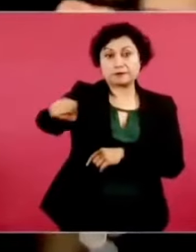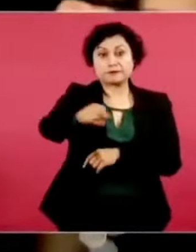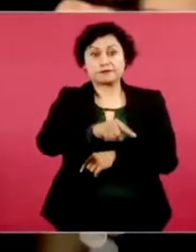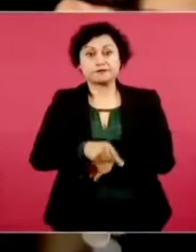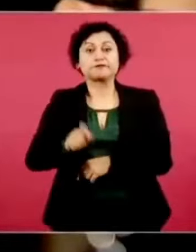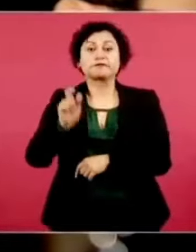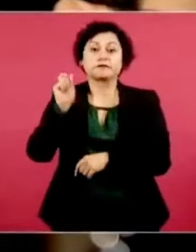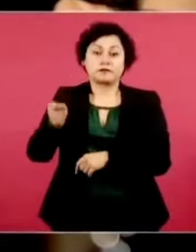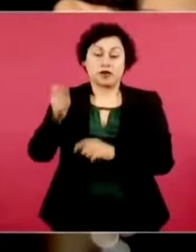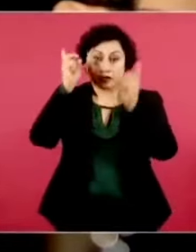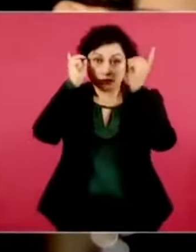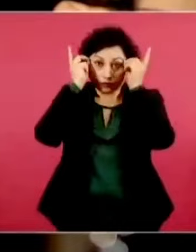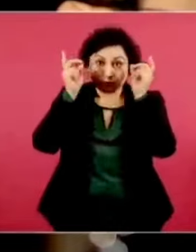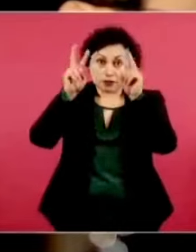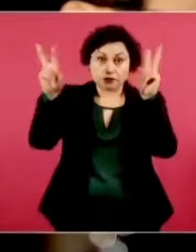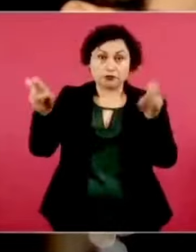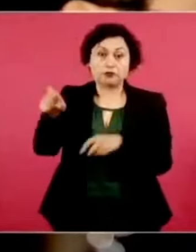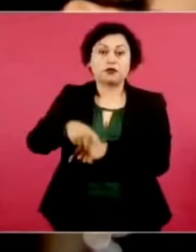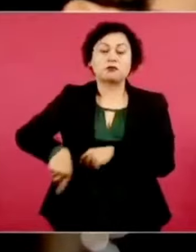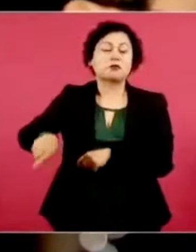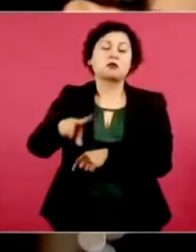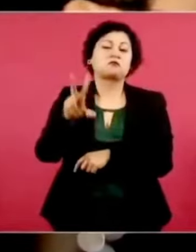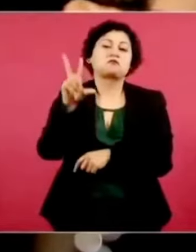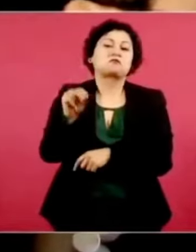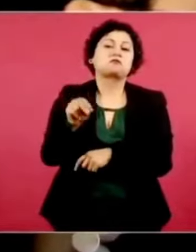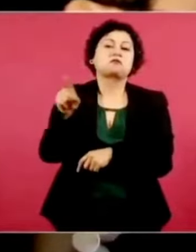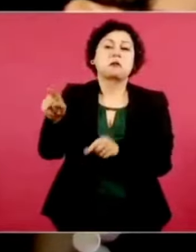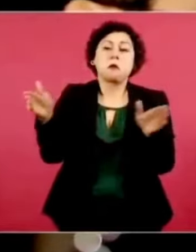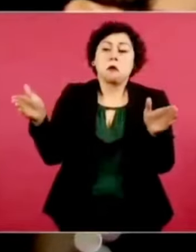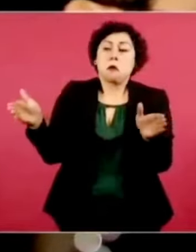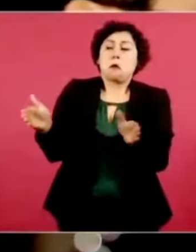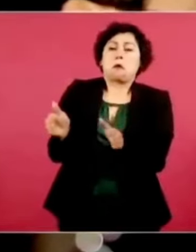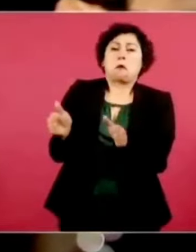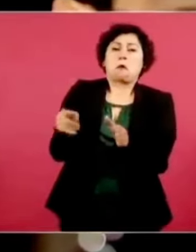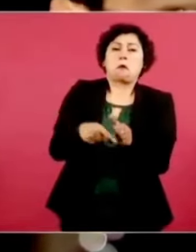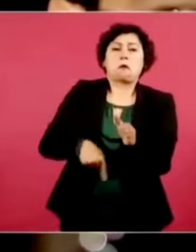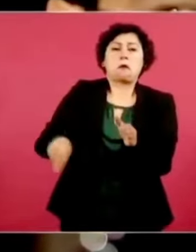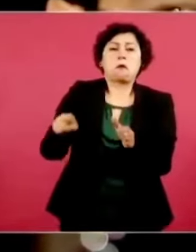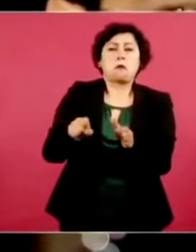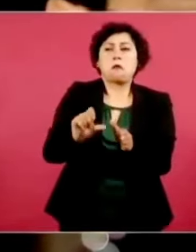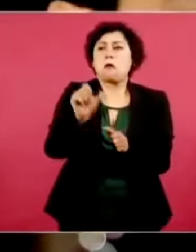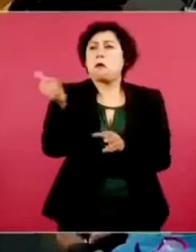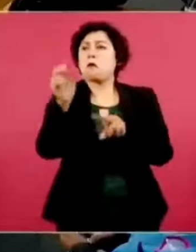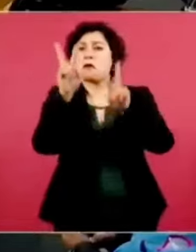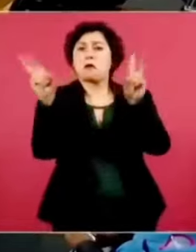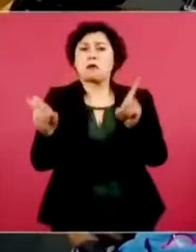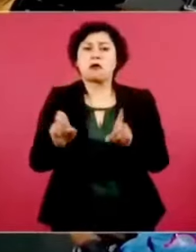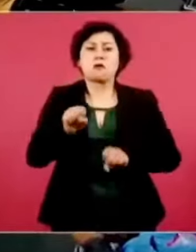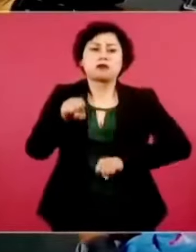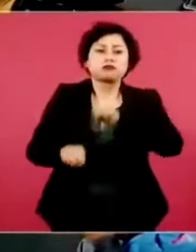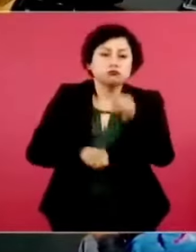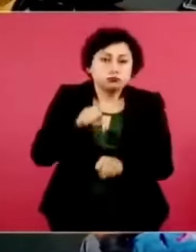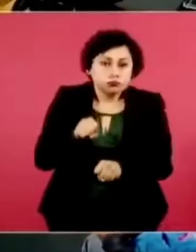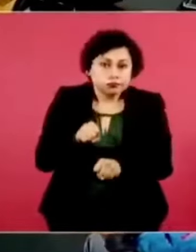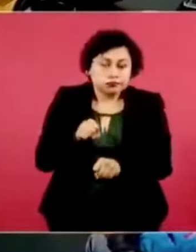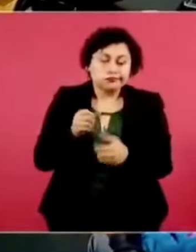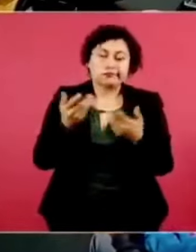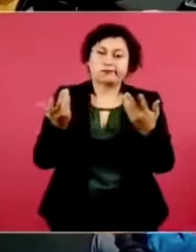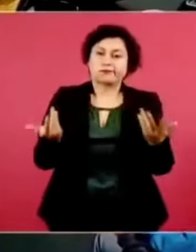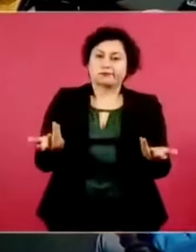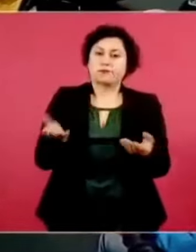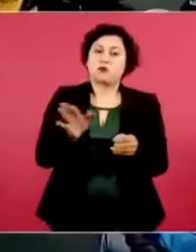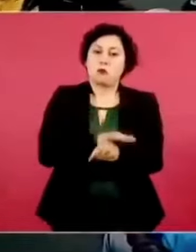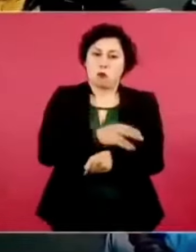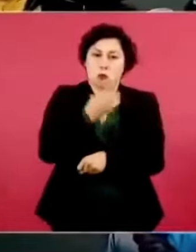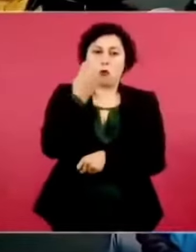con lo ecuestre, pues es más bien una pequeña pista que está relacionada con el tema de ciclismo. En ese sentido, lo que tendría que ocurrir es